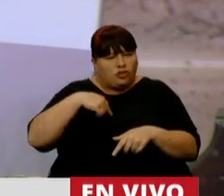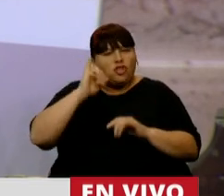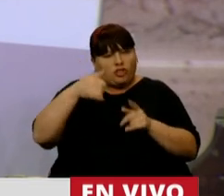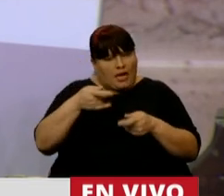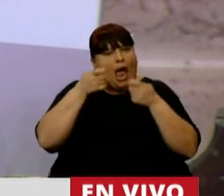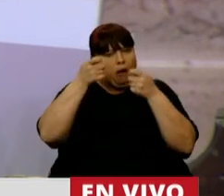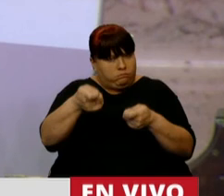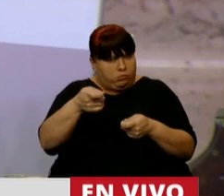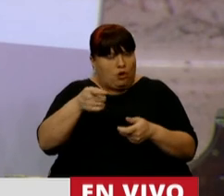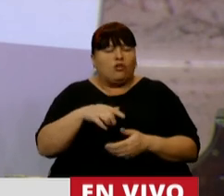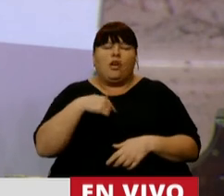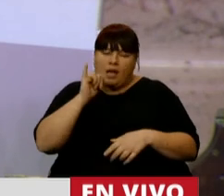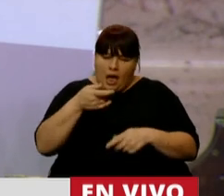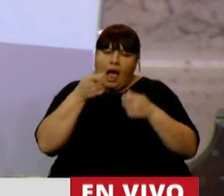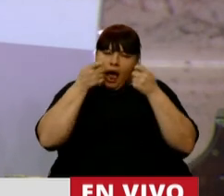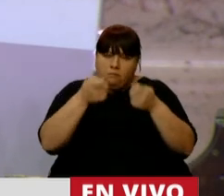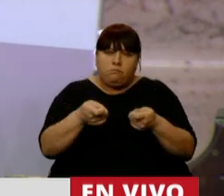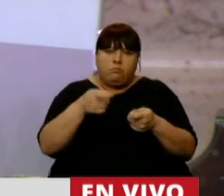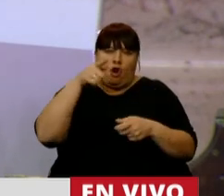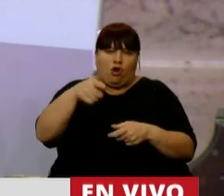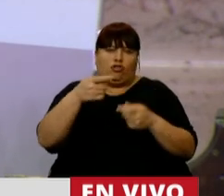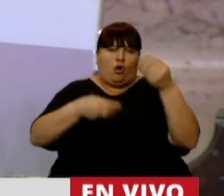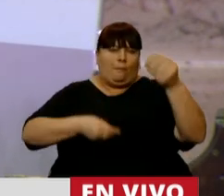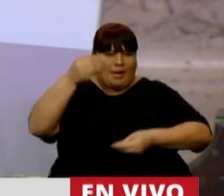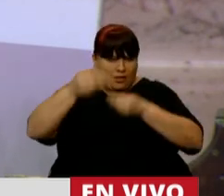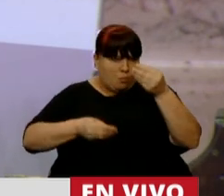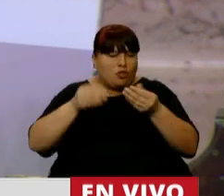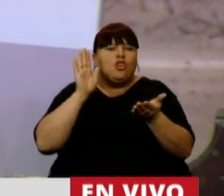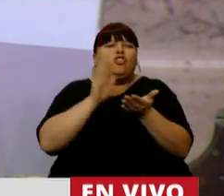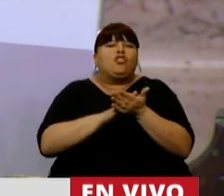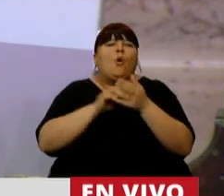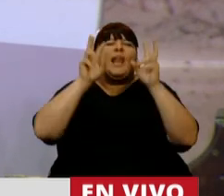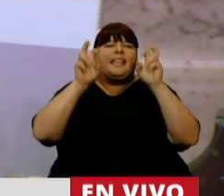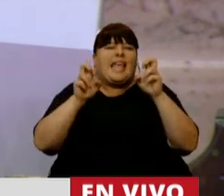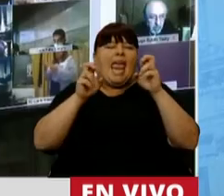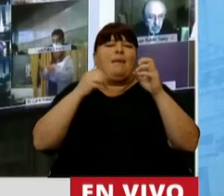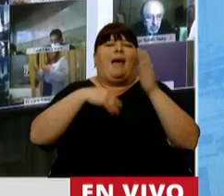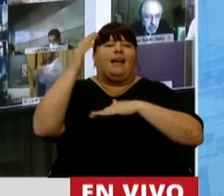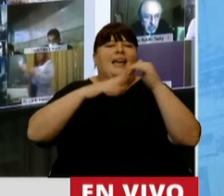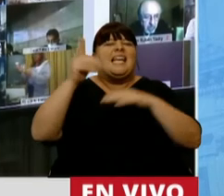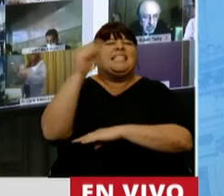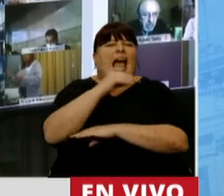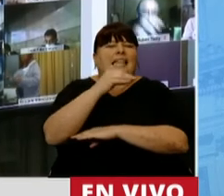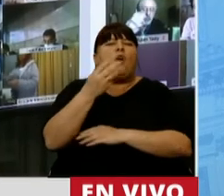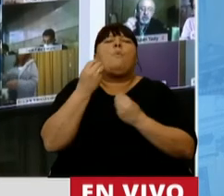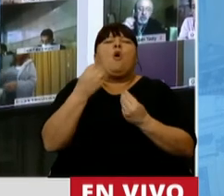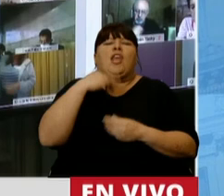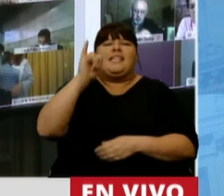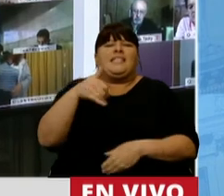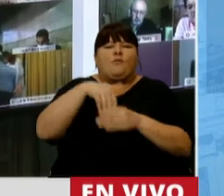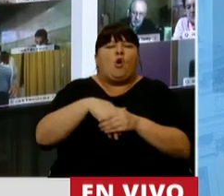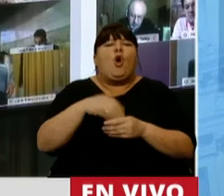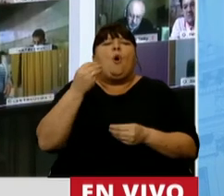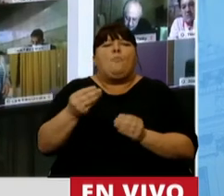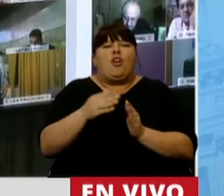acompañar este presupuesto en lo que tiene que ver con las obras de Santa Cruz. ¿Por qué lo voy a acompañar?